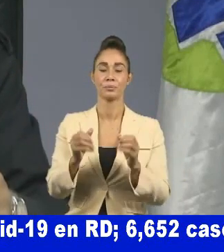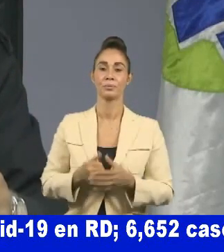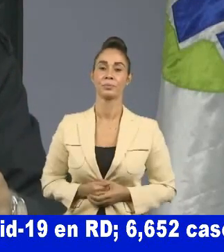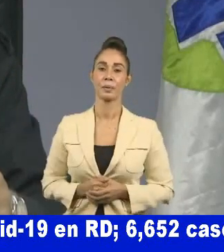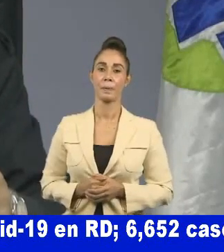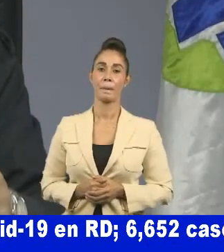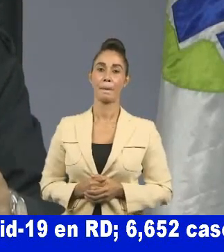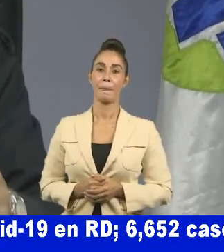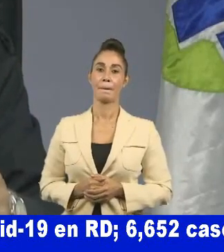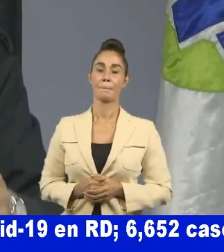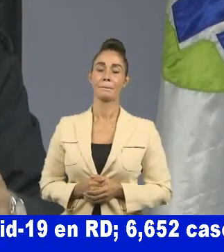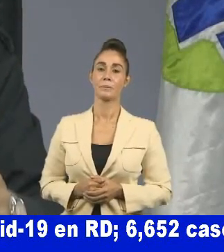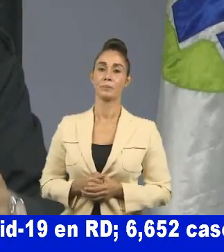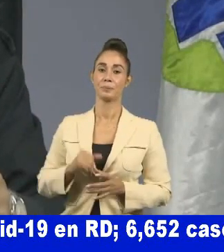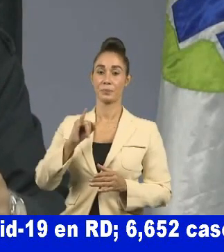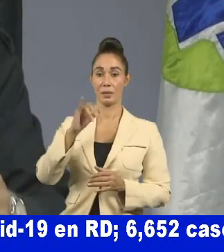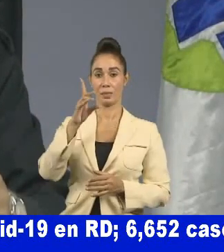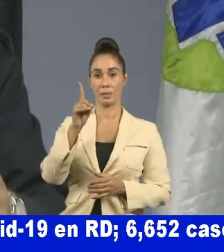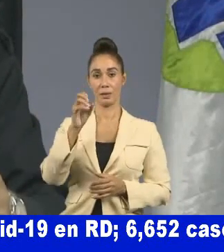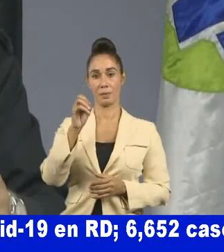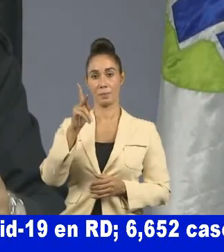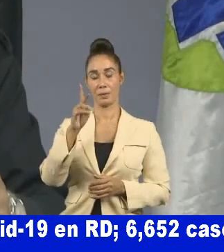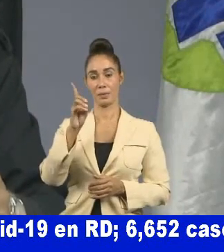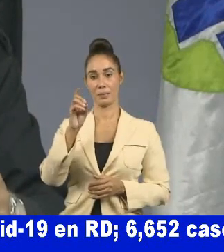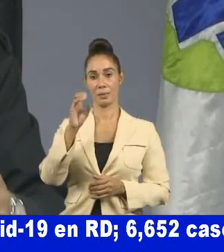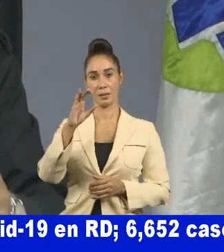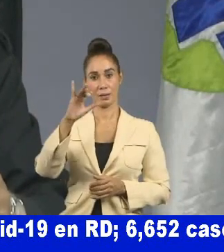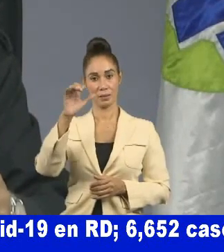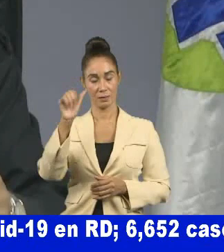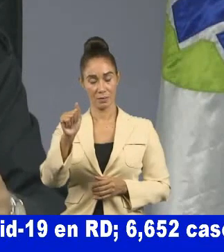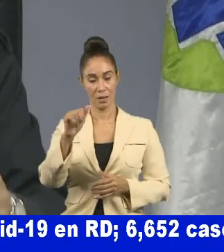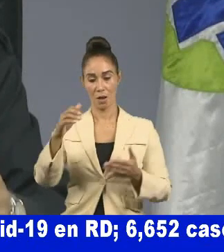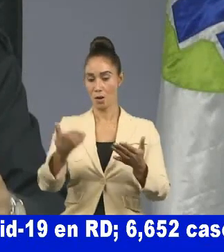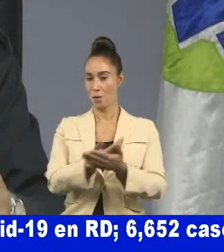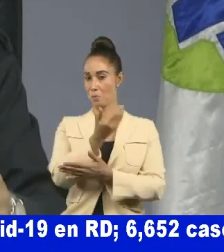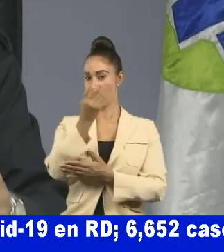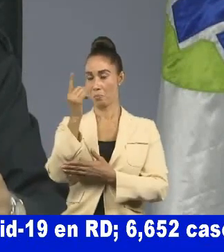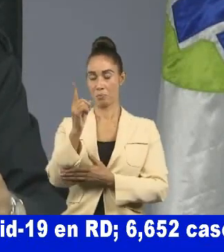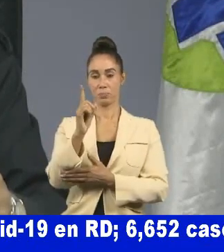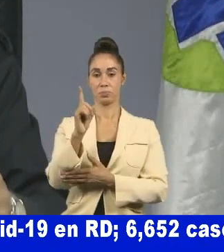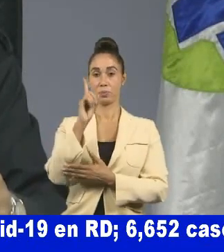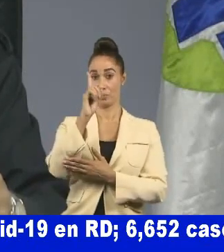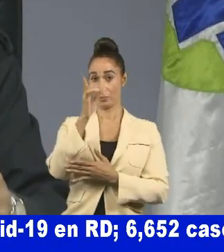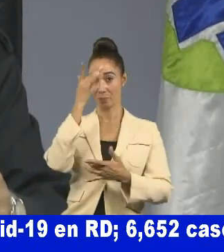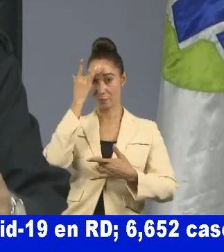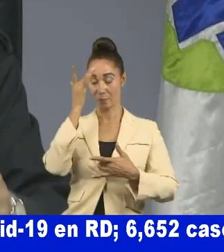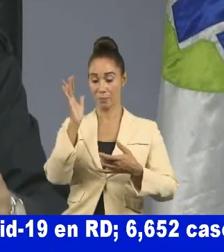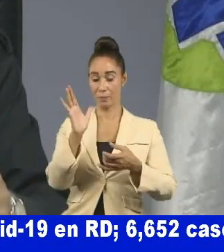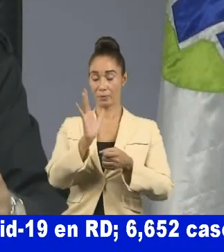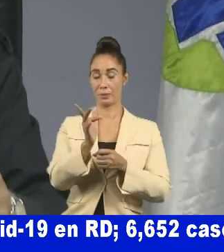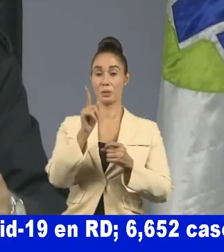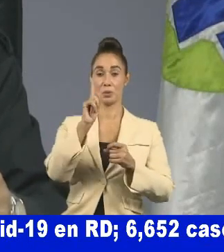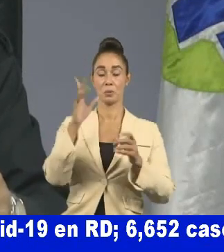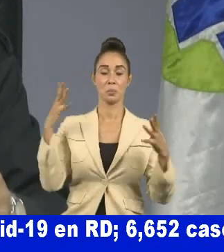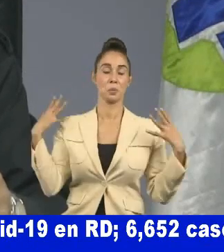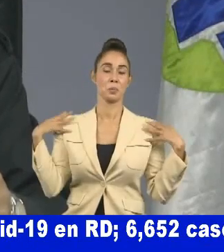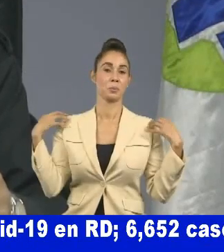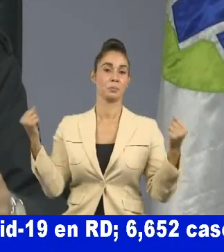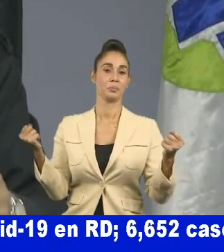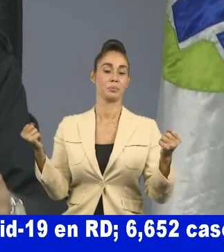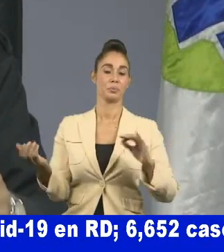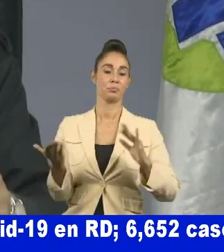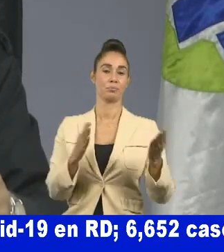Independencia 0 casos nuevos 1 acumulado 1 recuperado